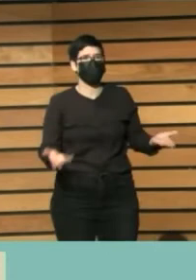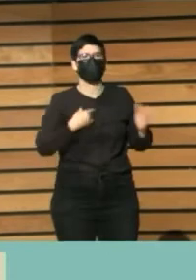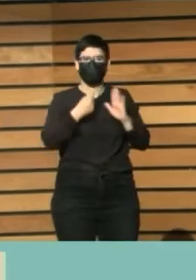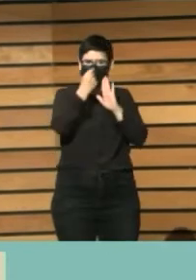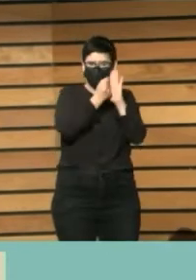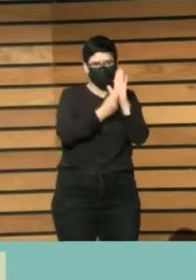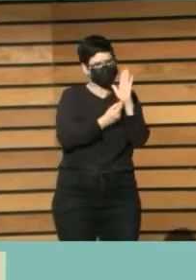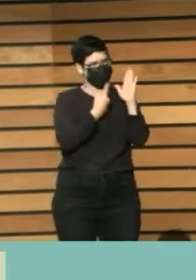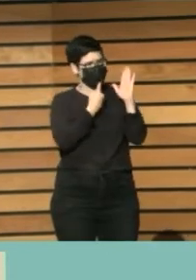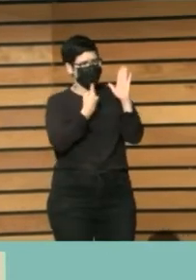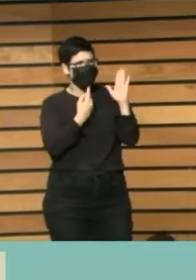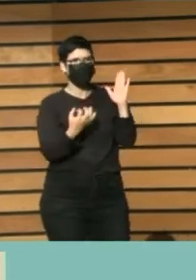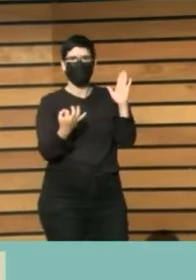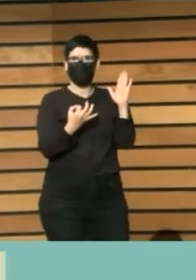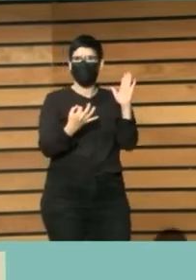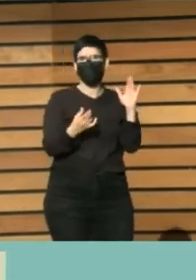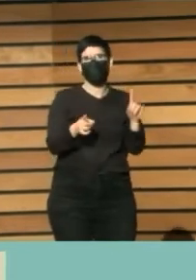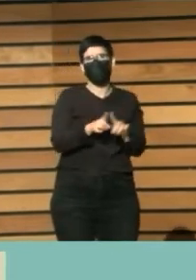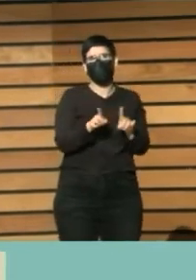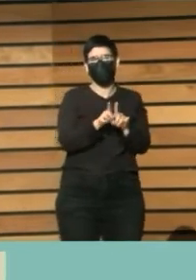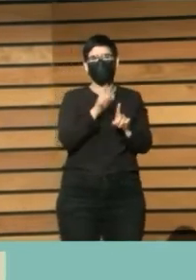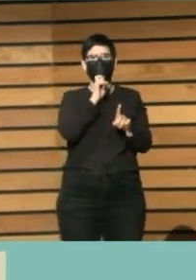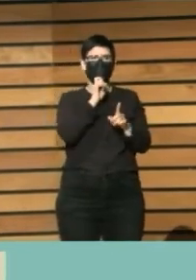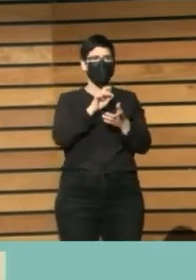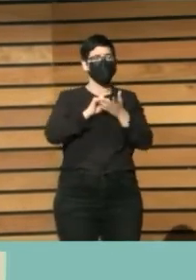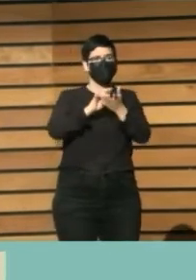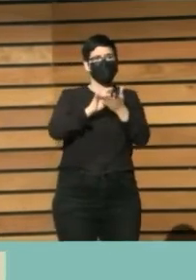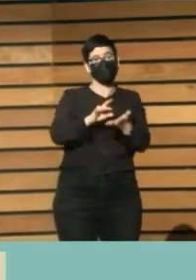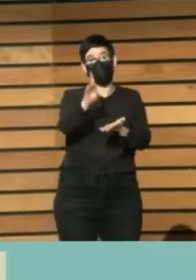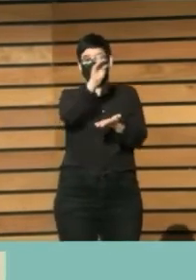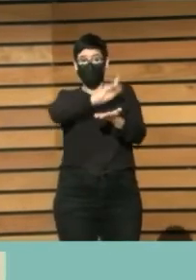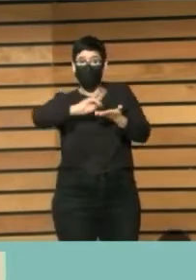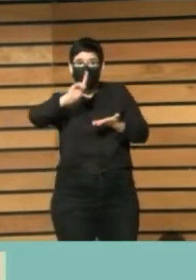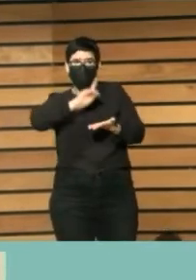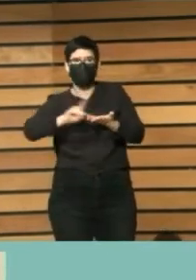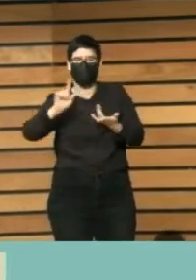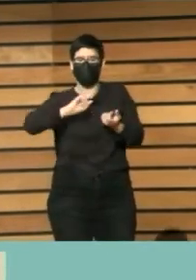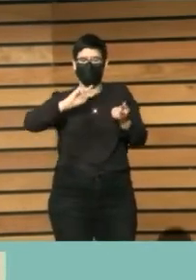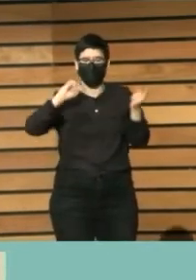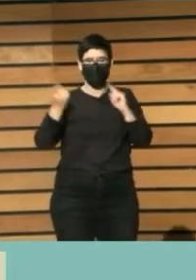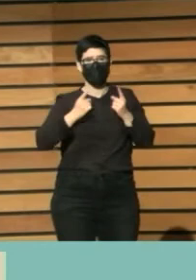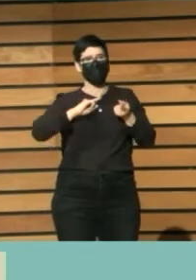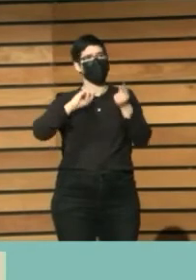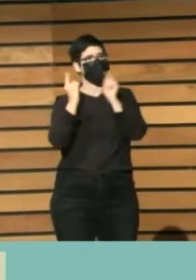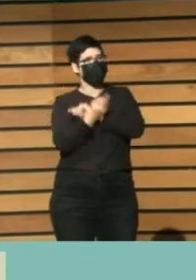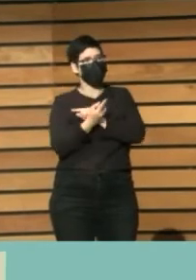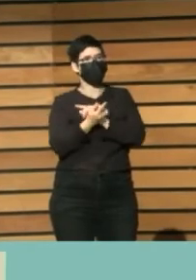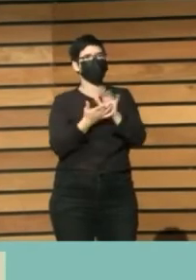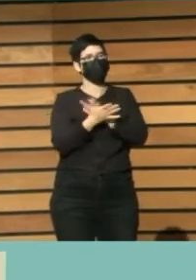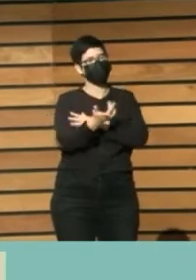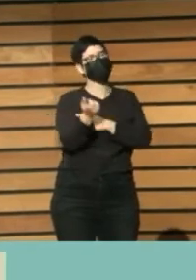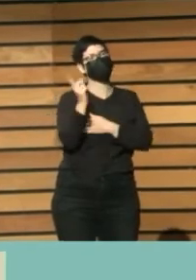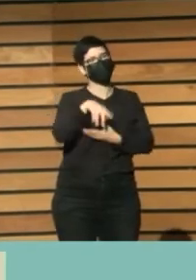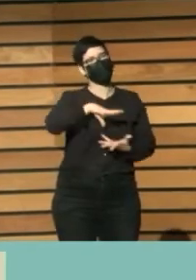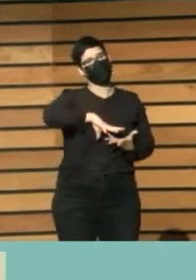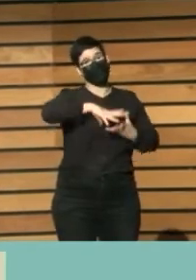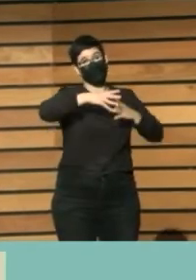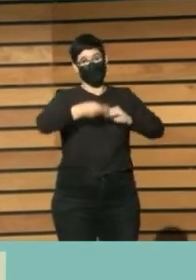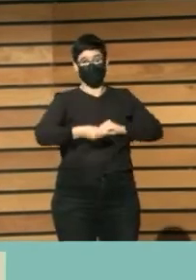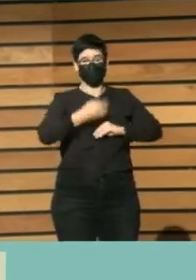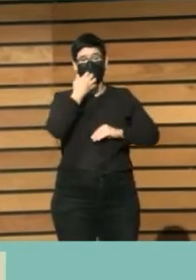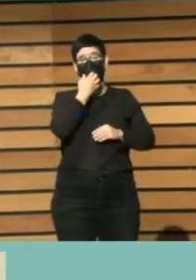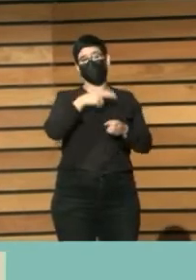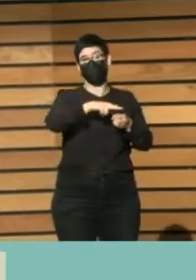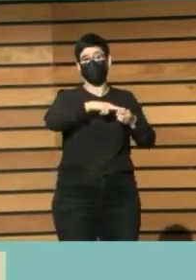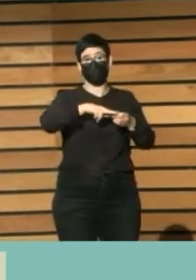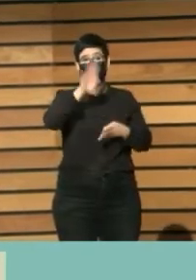lo que nos pasa con el préstamo, O que nos pasa con los servicios digitales. También nos estamos adaptando a aquello que proyectamos en la provincia de Barcelona, por